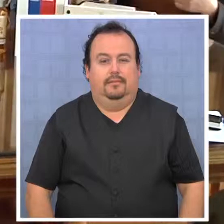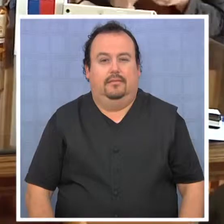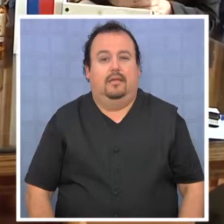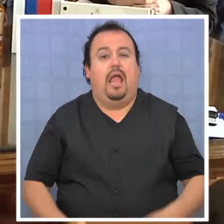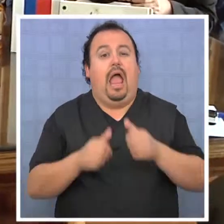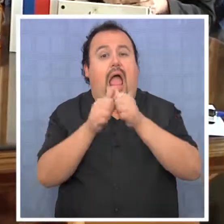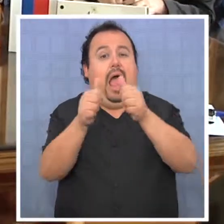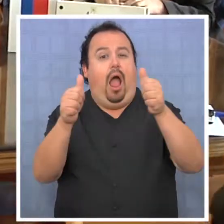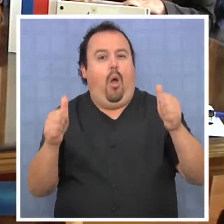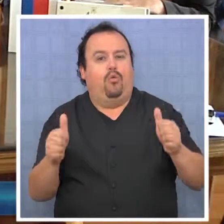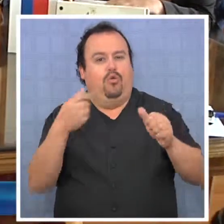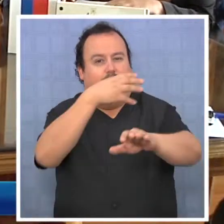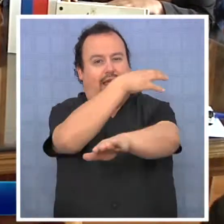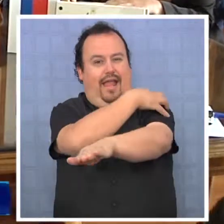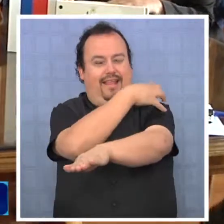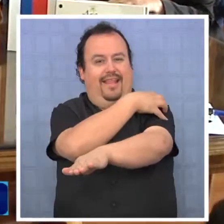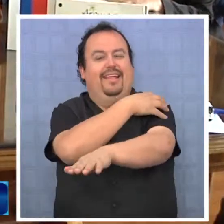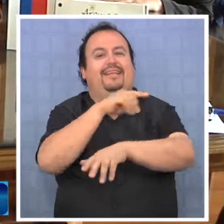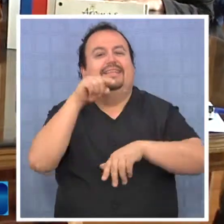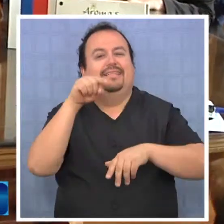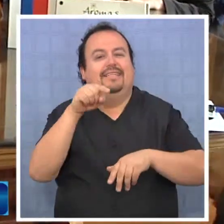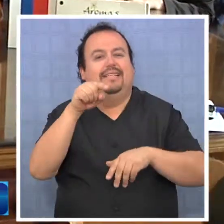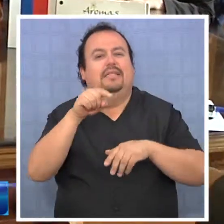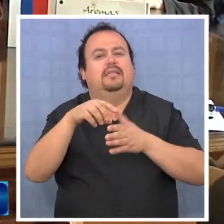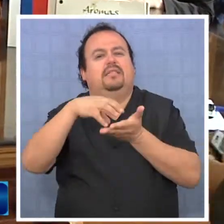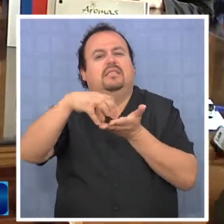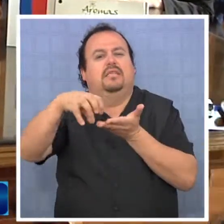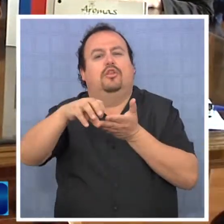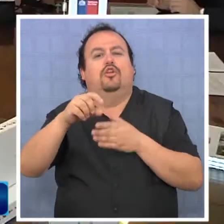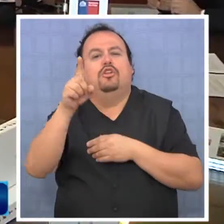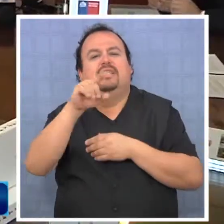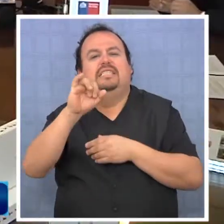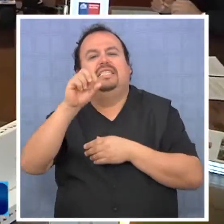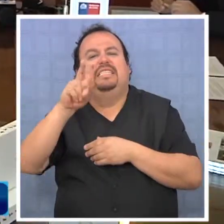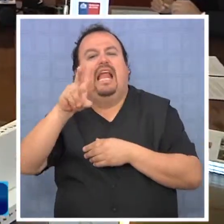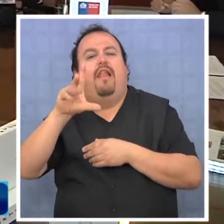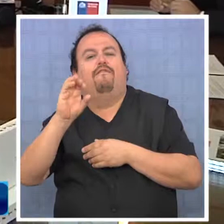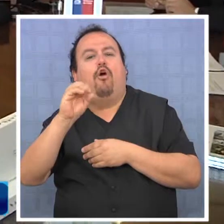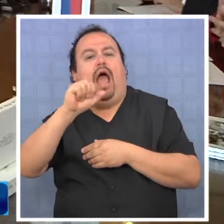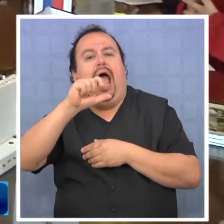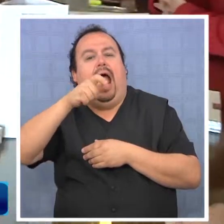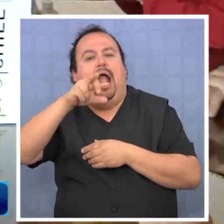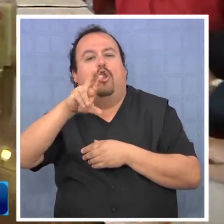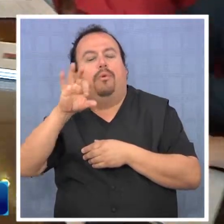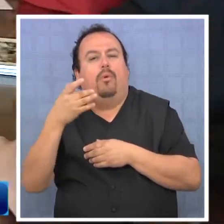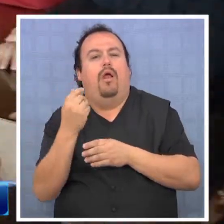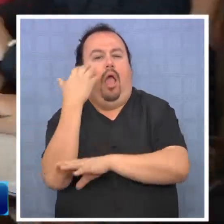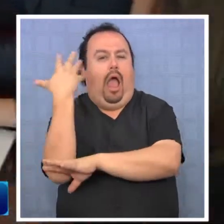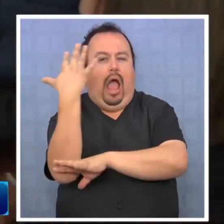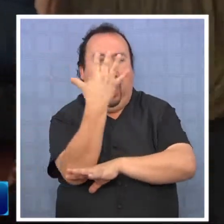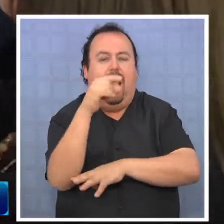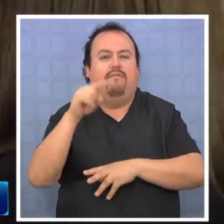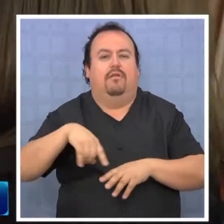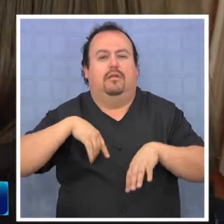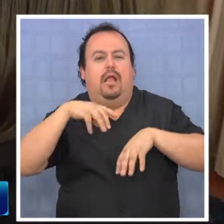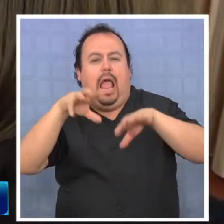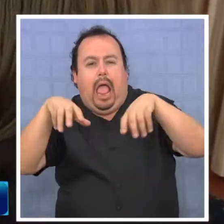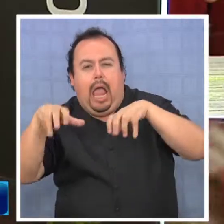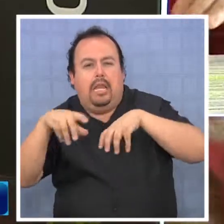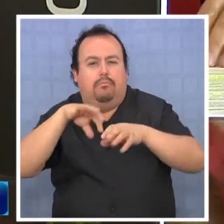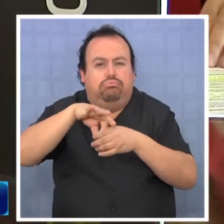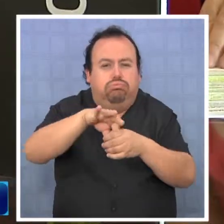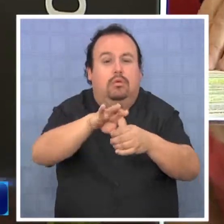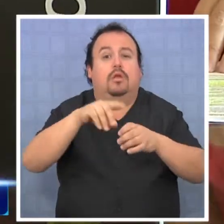Las autoridades regionales del sector silboagropecuario invitaron a los pequeños y medianos empresarios de la región